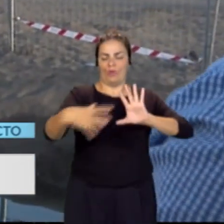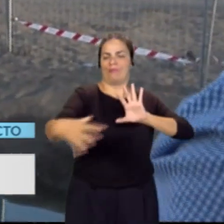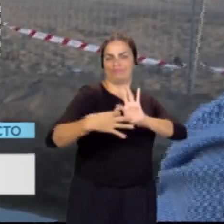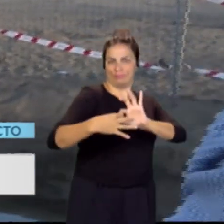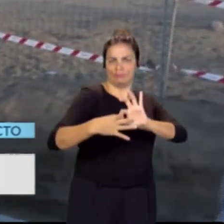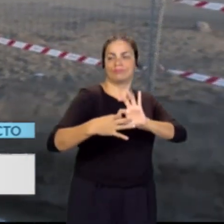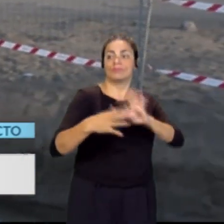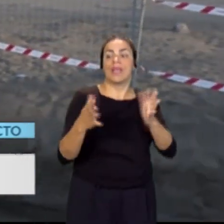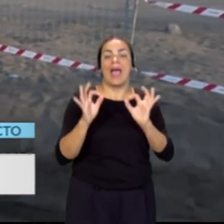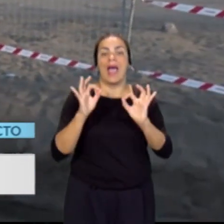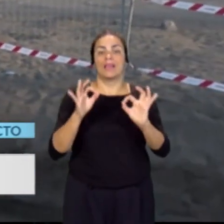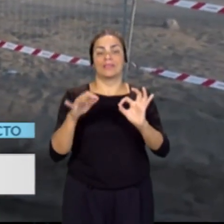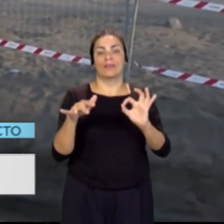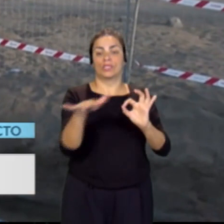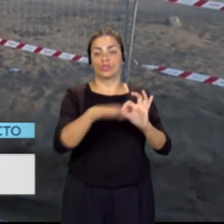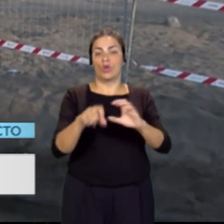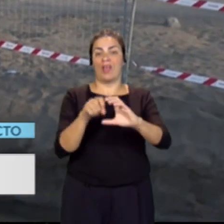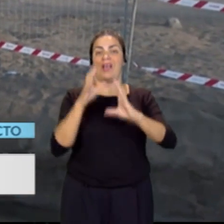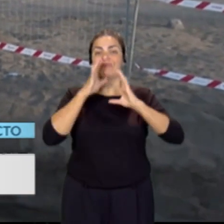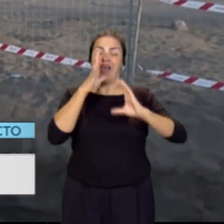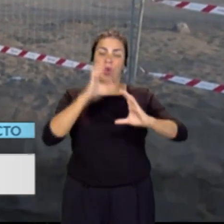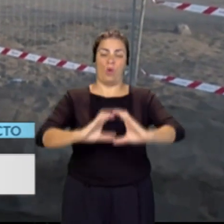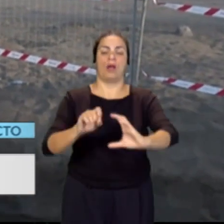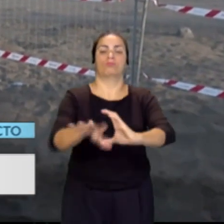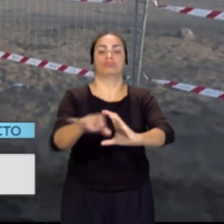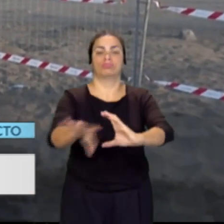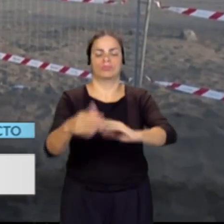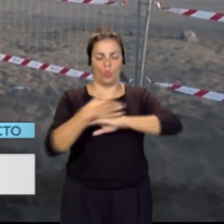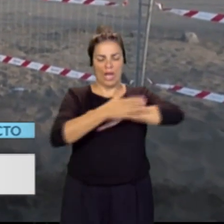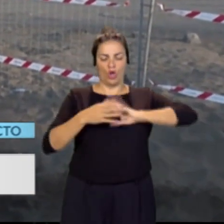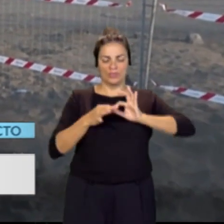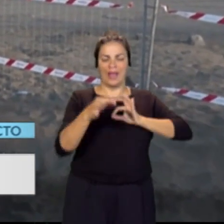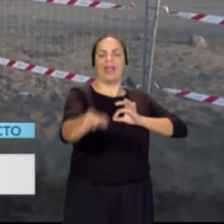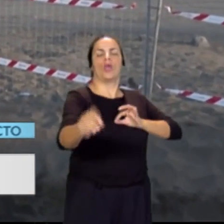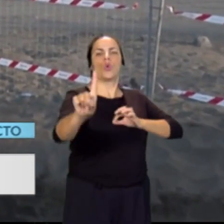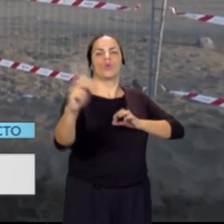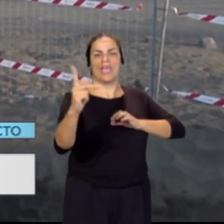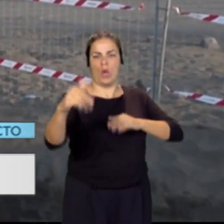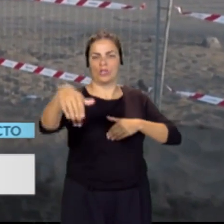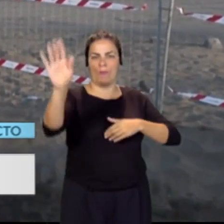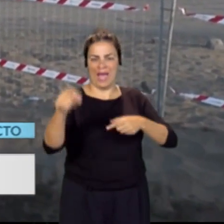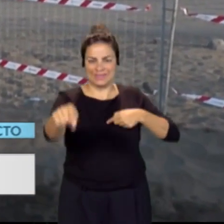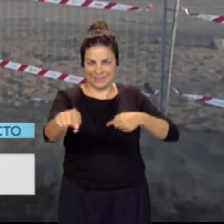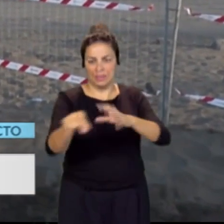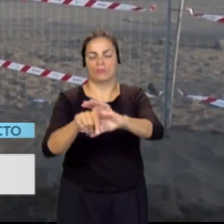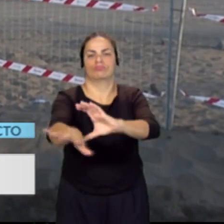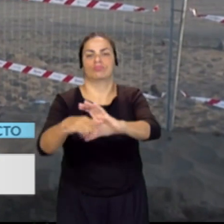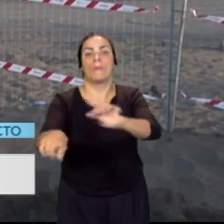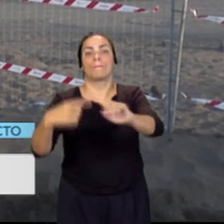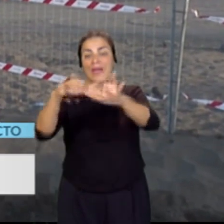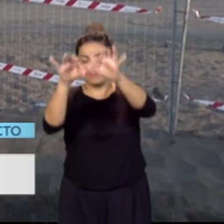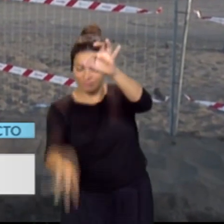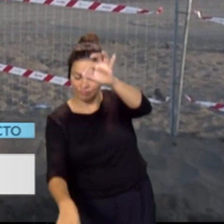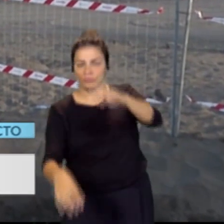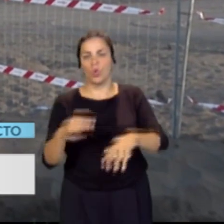conseguir que el punto de vertido, alejarlo a más de un kilómetro de la costa y se va a producir a más de 40 metros de profundidad.